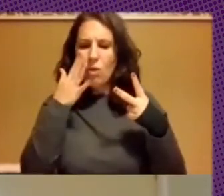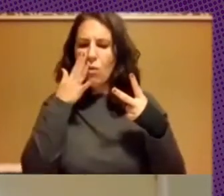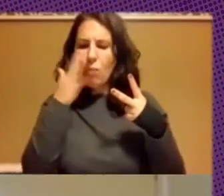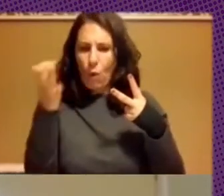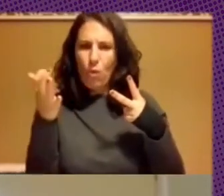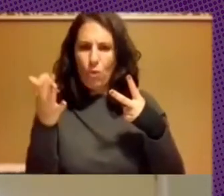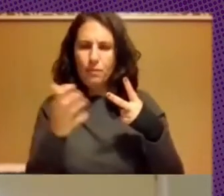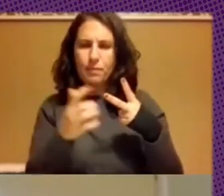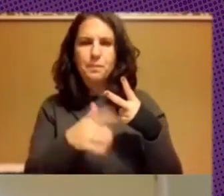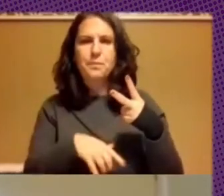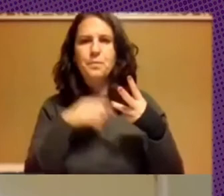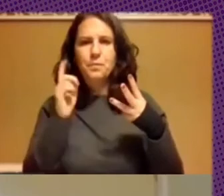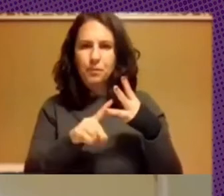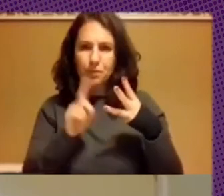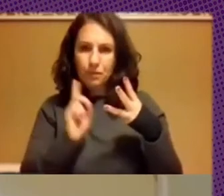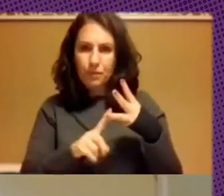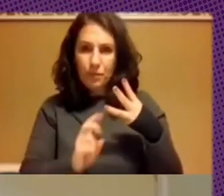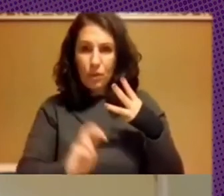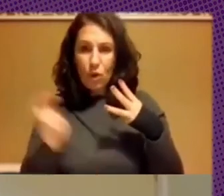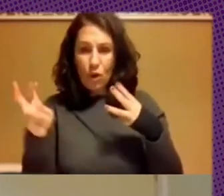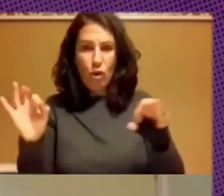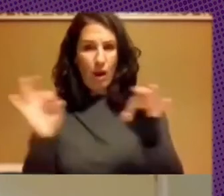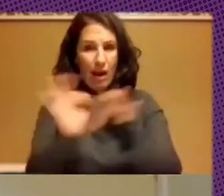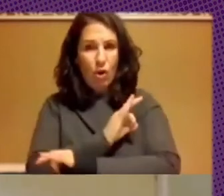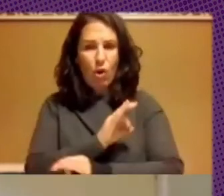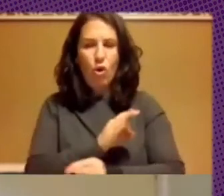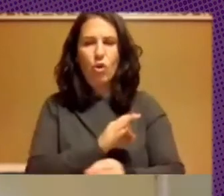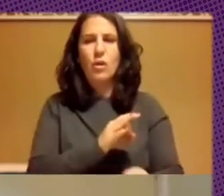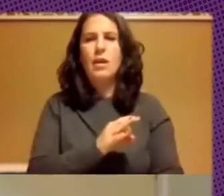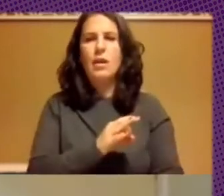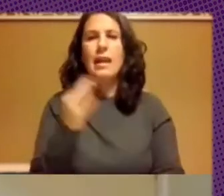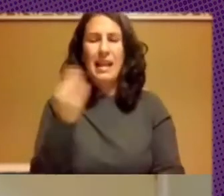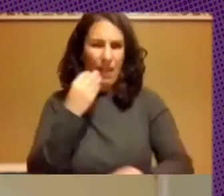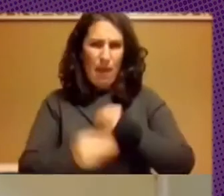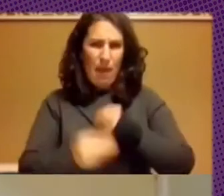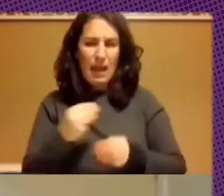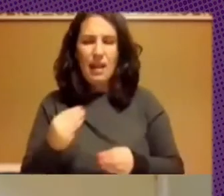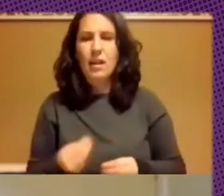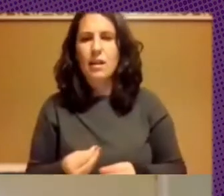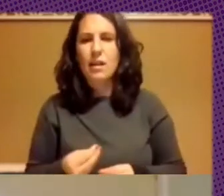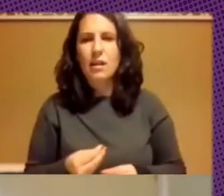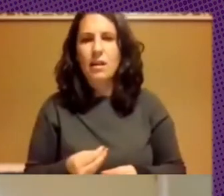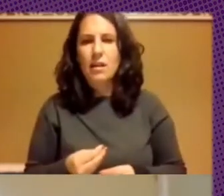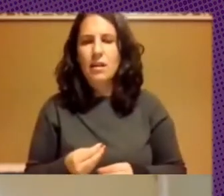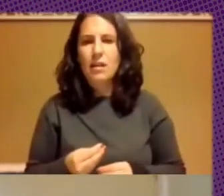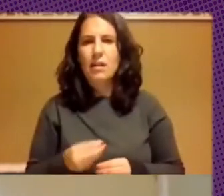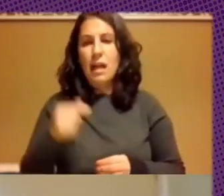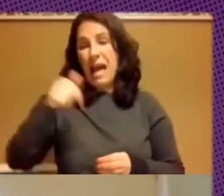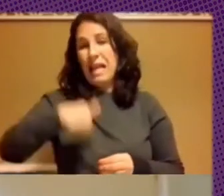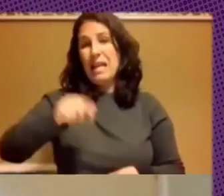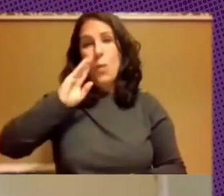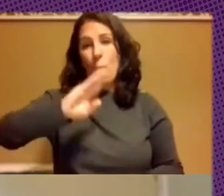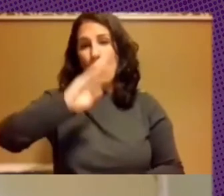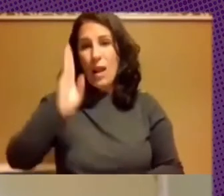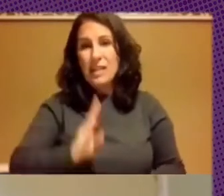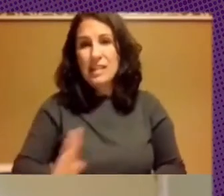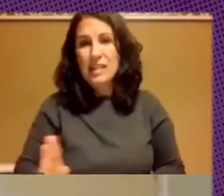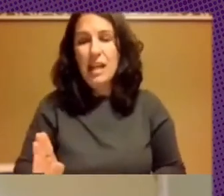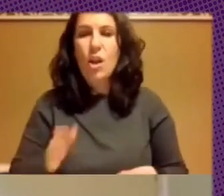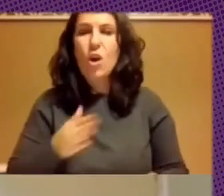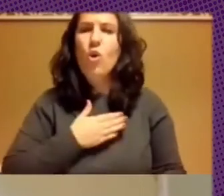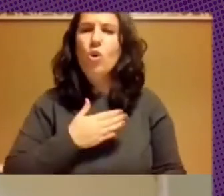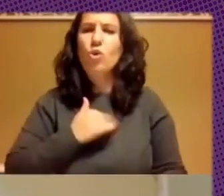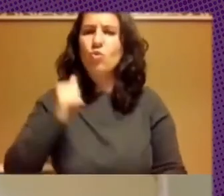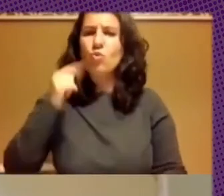el otro que siempre tiene que hacer es que acá en Brasil nosotros tenemos una